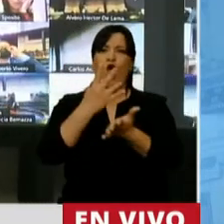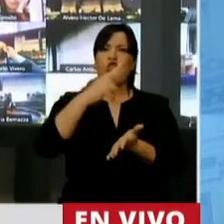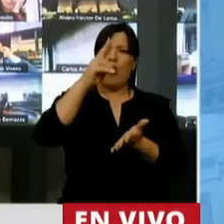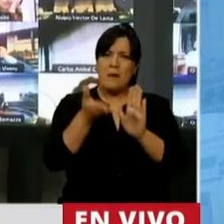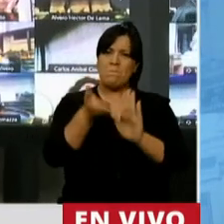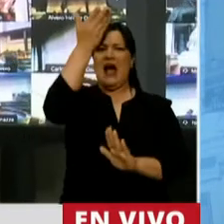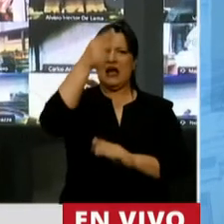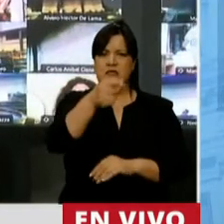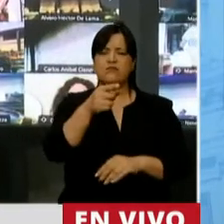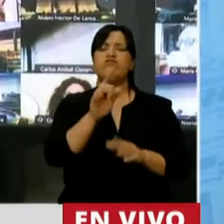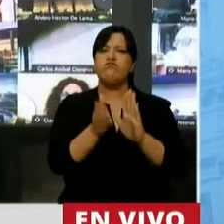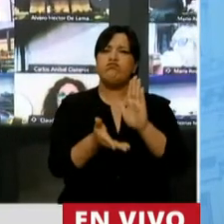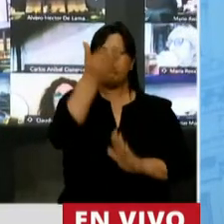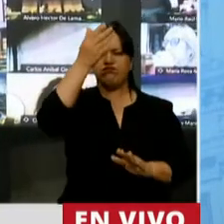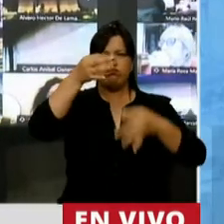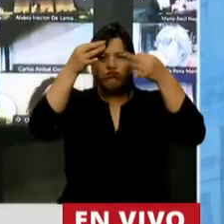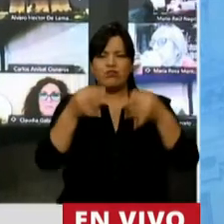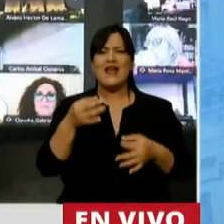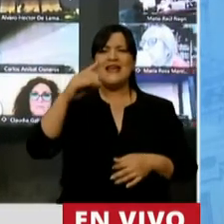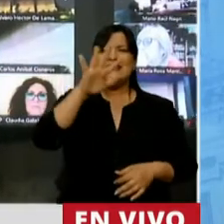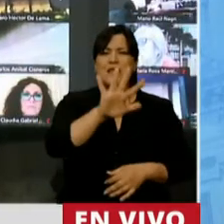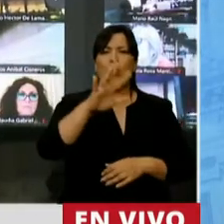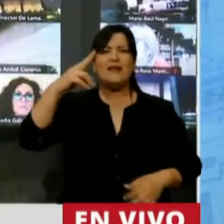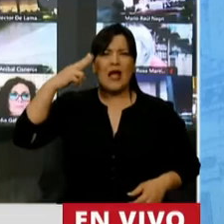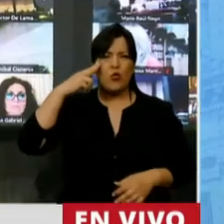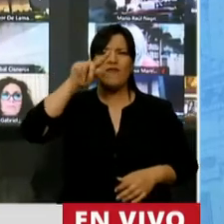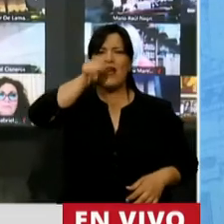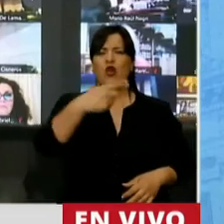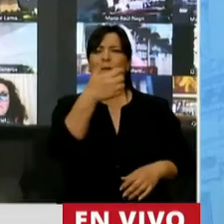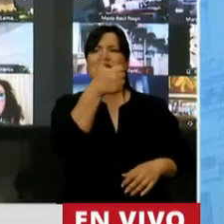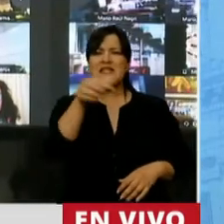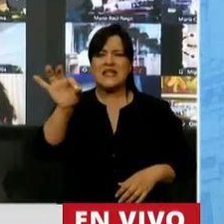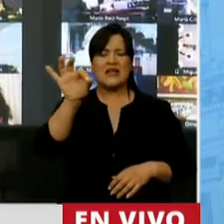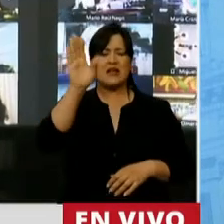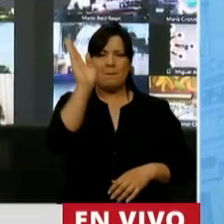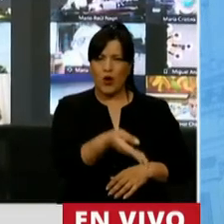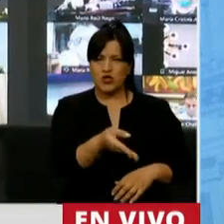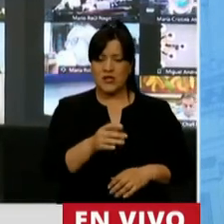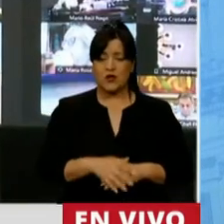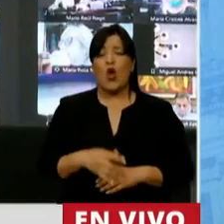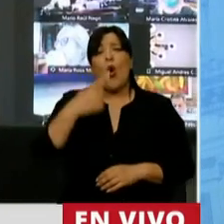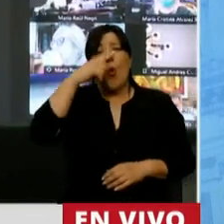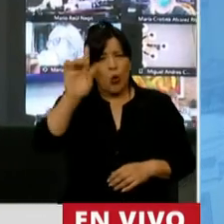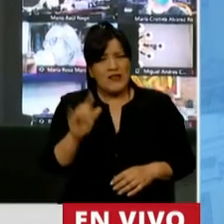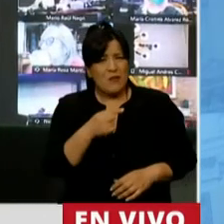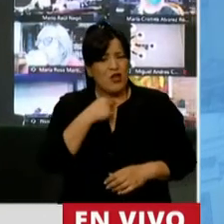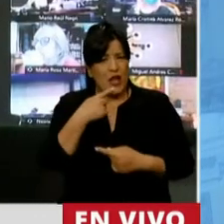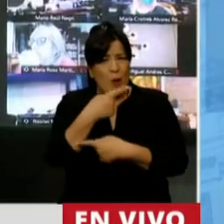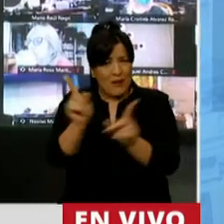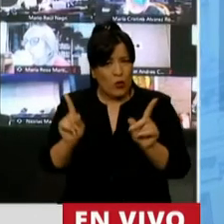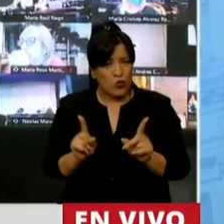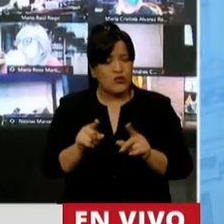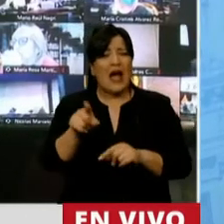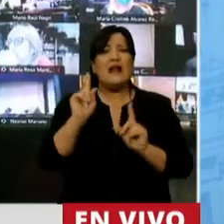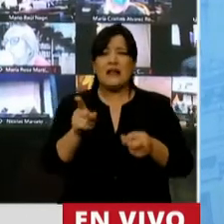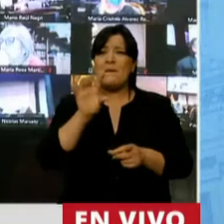Va a haber un incremento nominal en un 59,60%. Y por último, preguntar a mis pares también